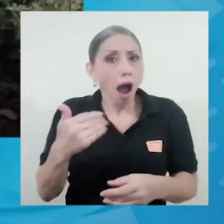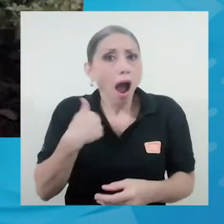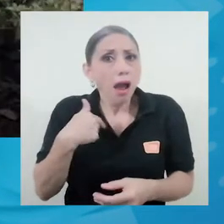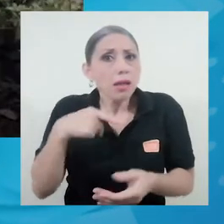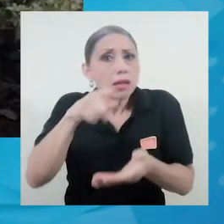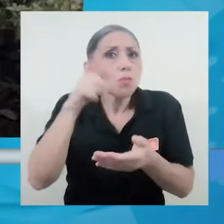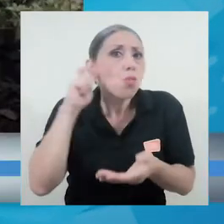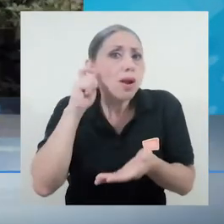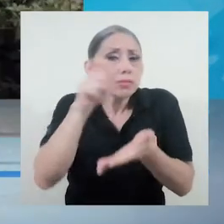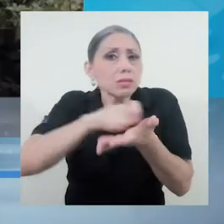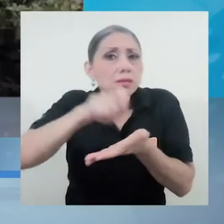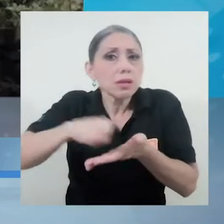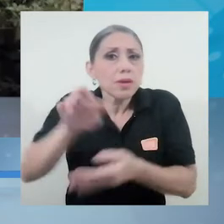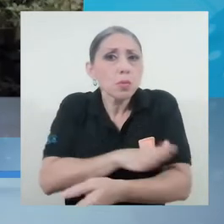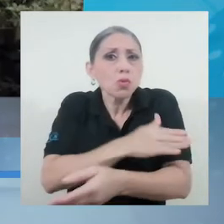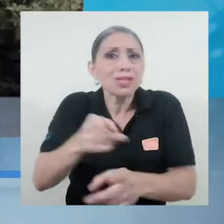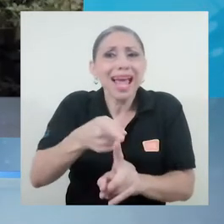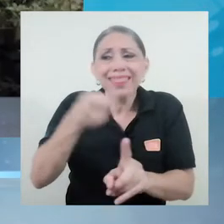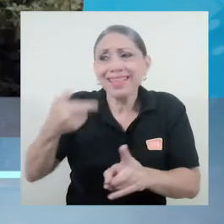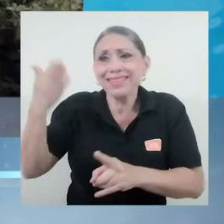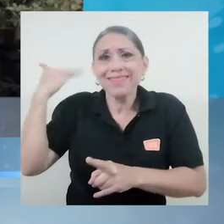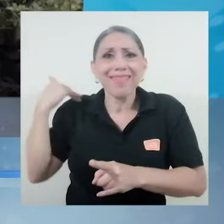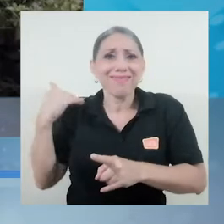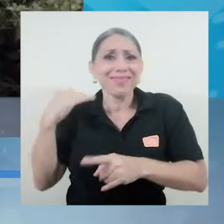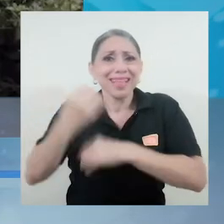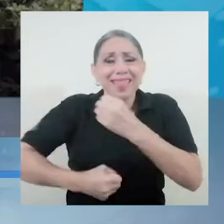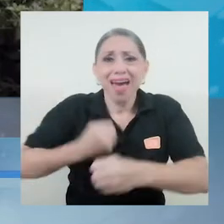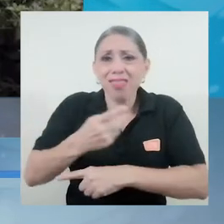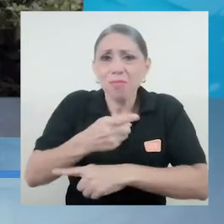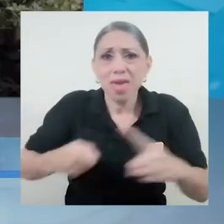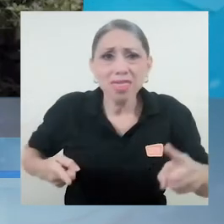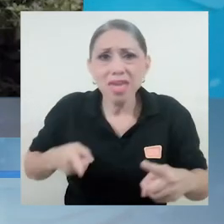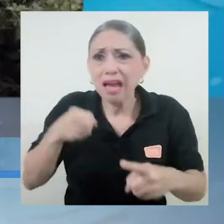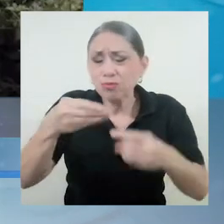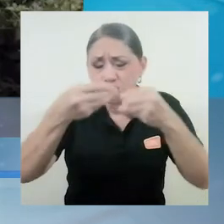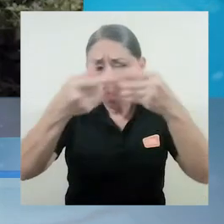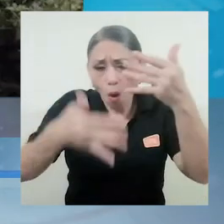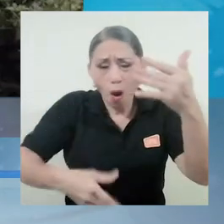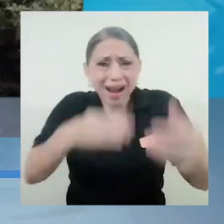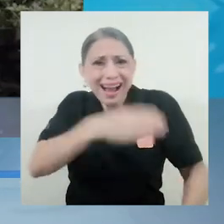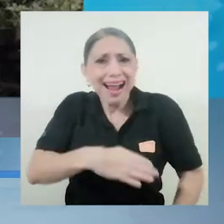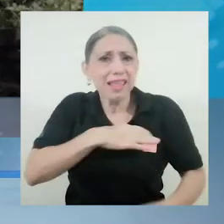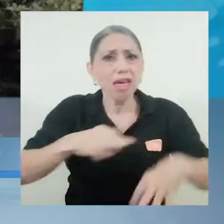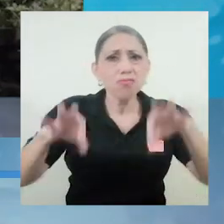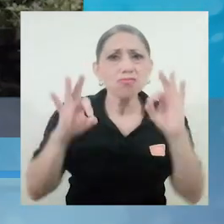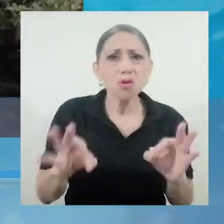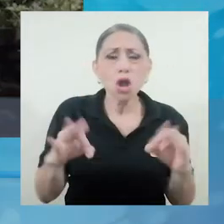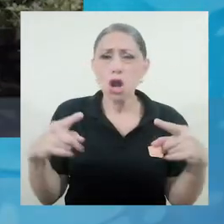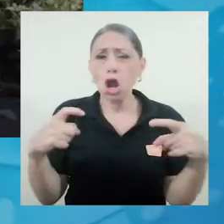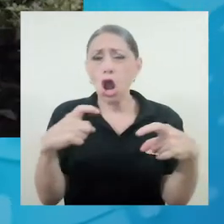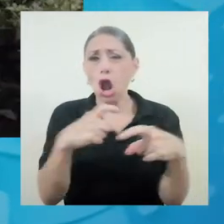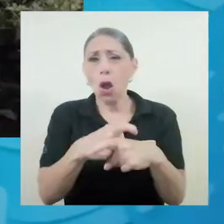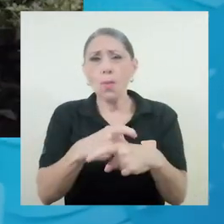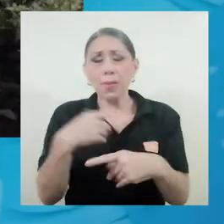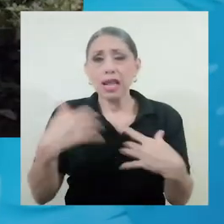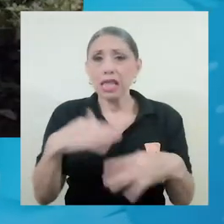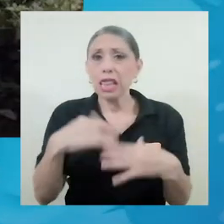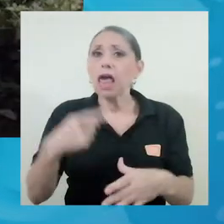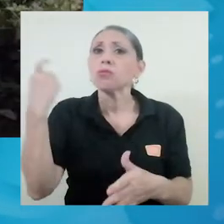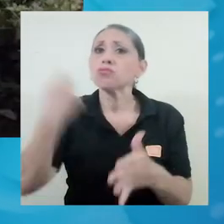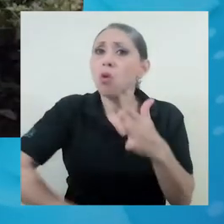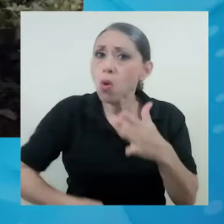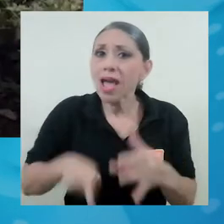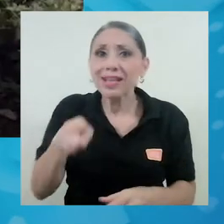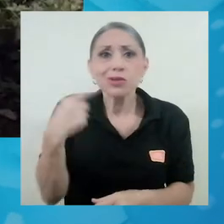compositoras desde la edad media y es un repertorio de altísima calidad y de alta complejidad, es algo que se suele